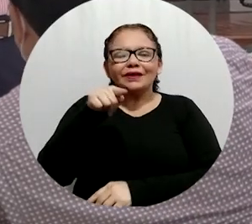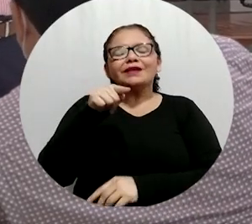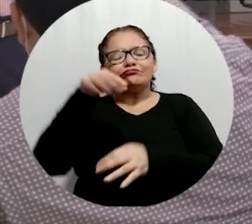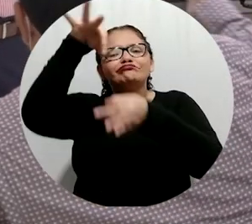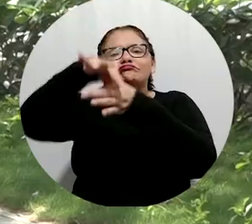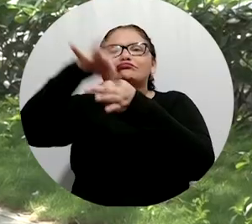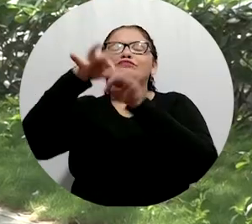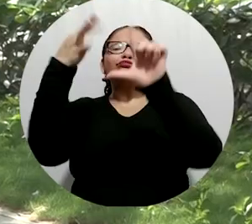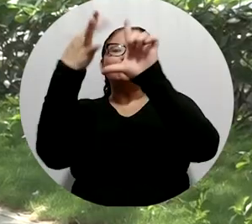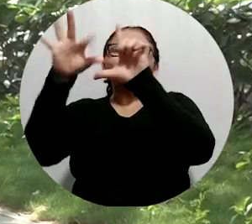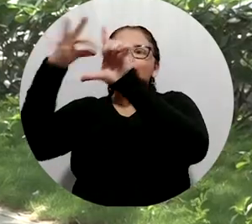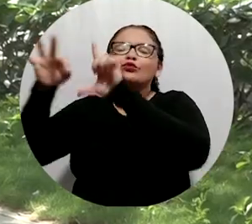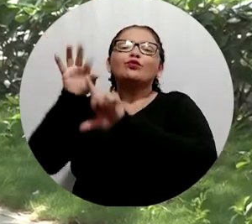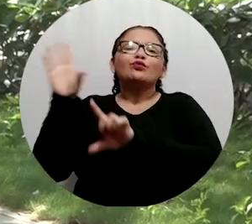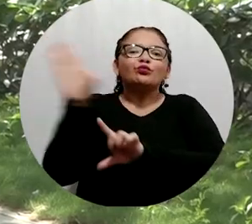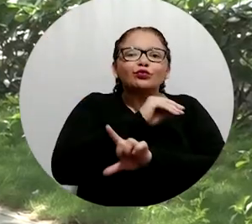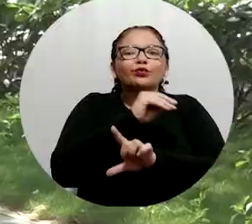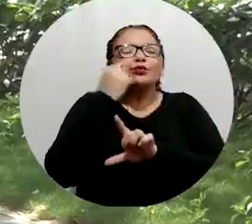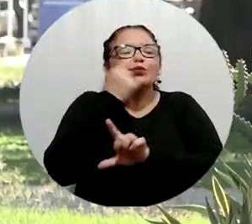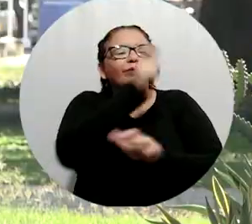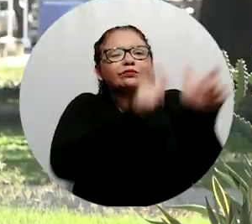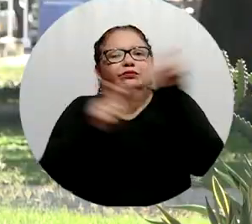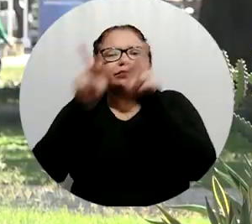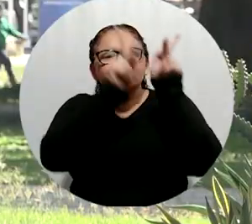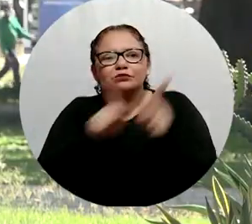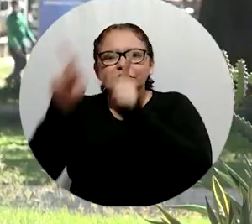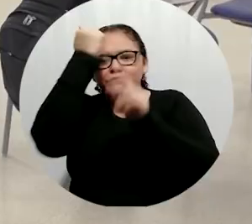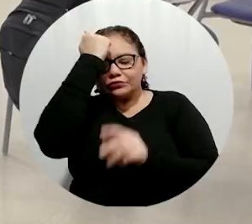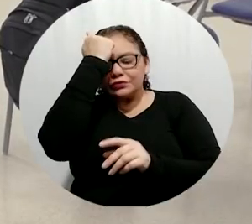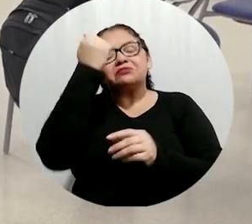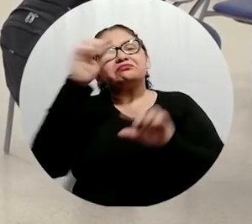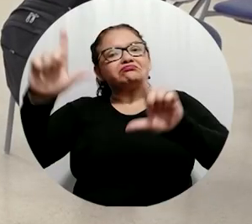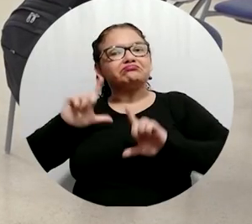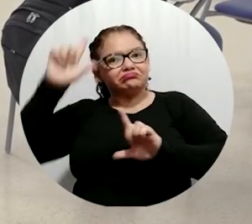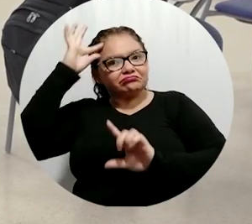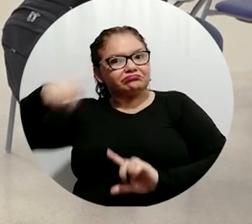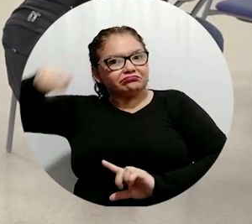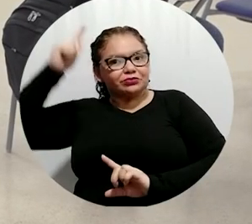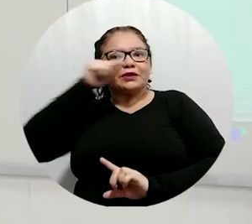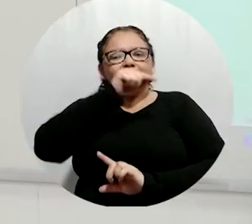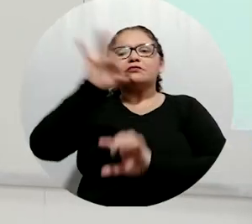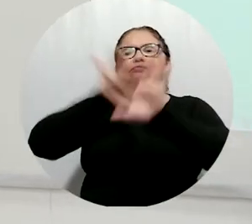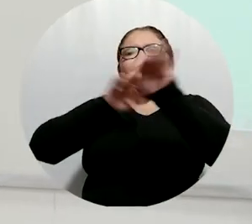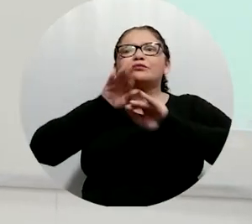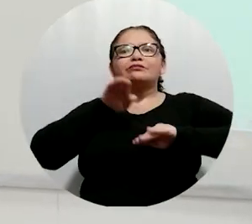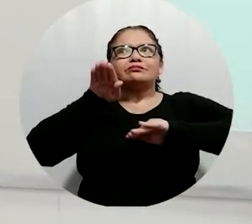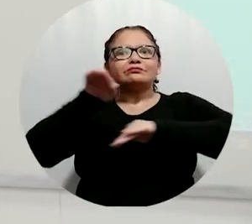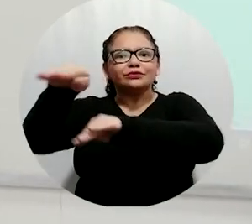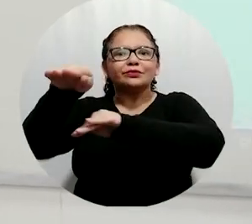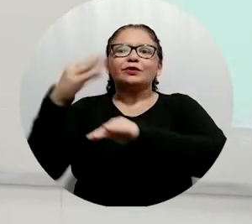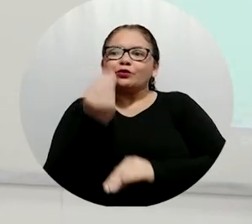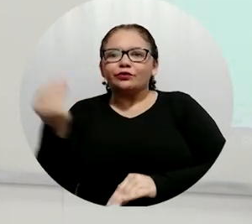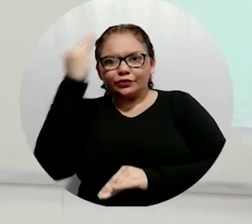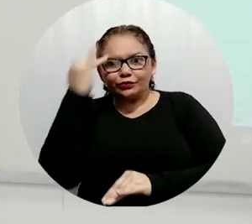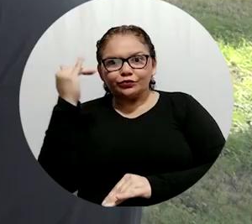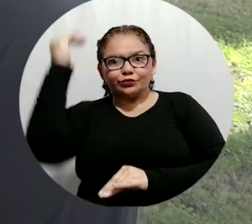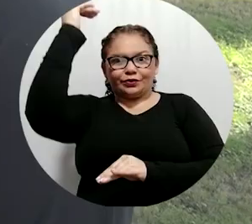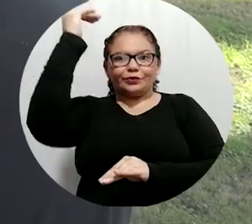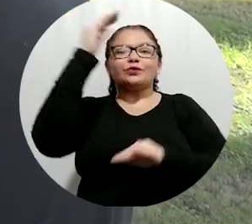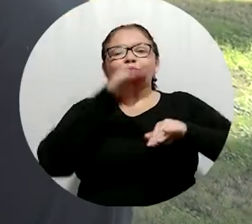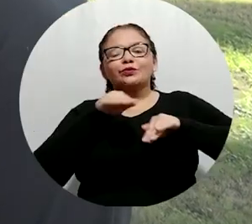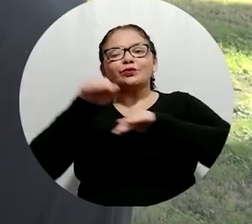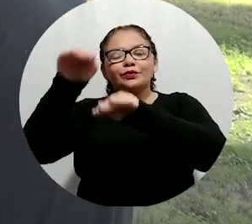19 de noviembre se llevará a cabo la jornada de votación virtual, donde estudiantes, docentes y graduados elegirán a sus